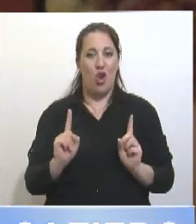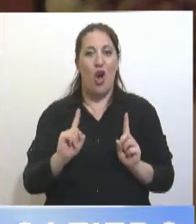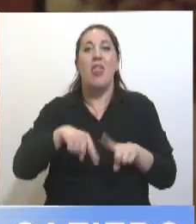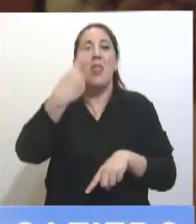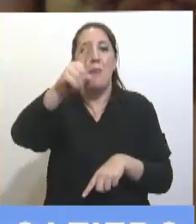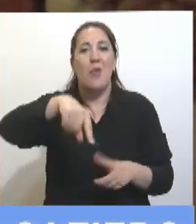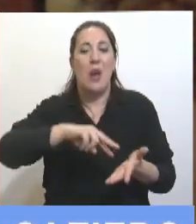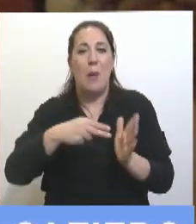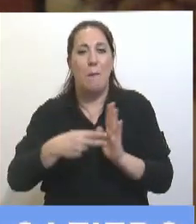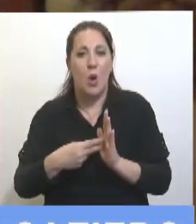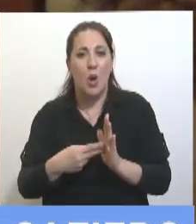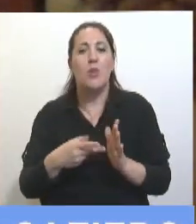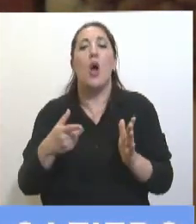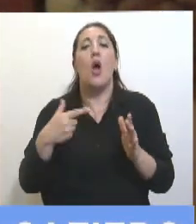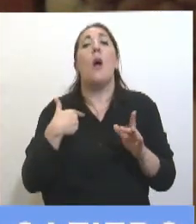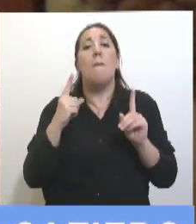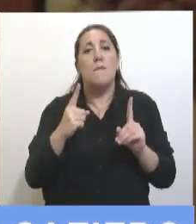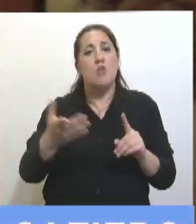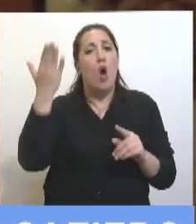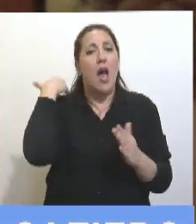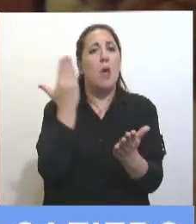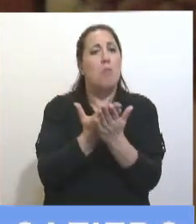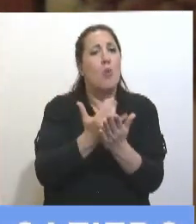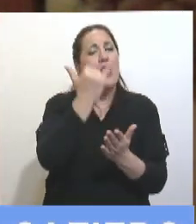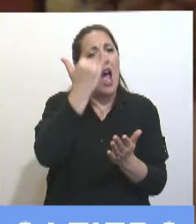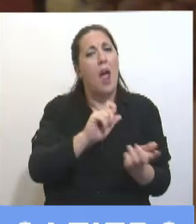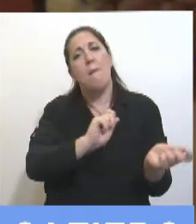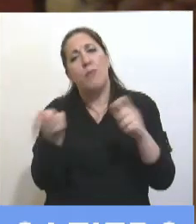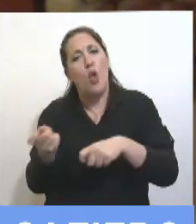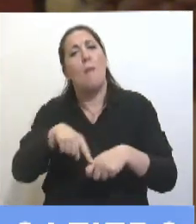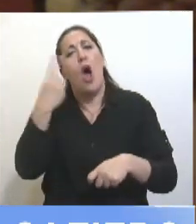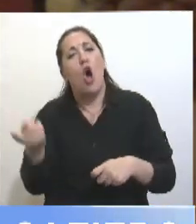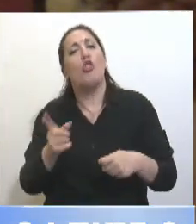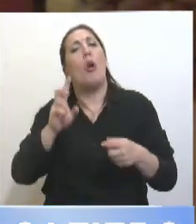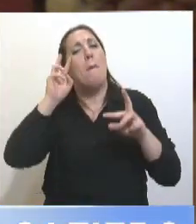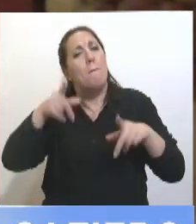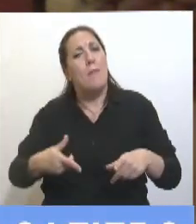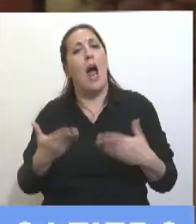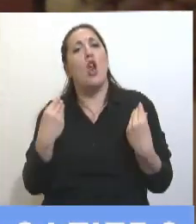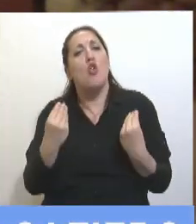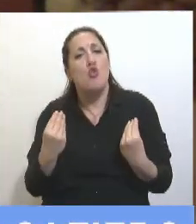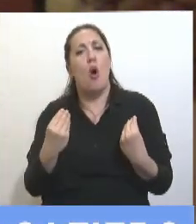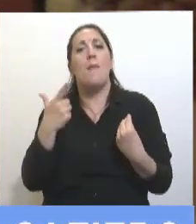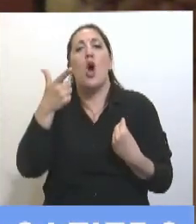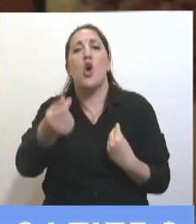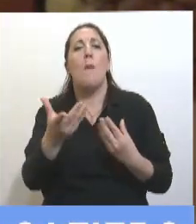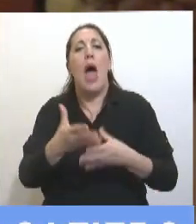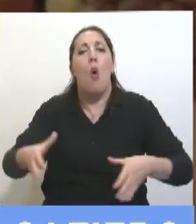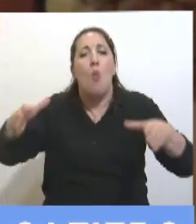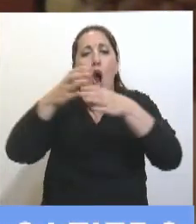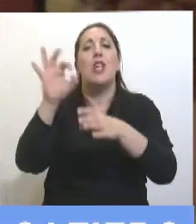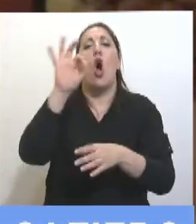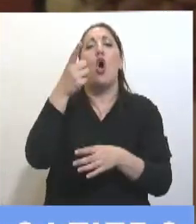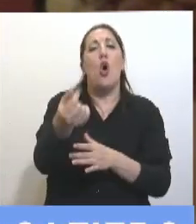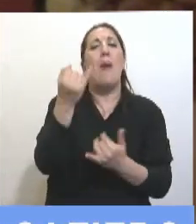Cuando yo propuse y otros muchos propusimos, que había otros caminos para quedarse con YPF. Compraron en la bolsa, comprar acciones.